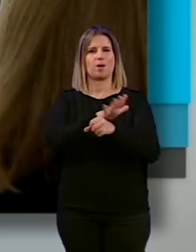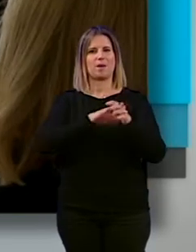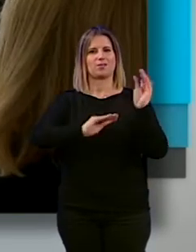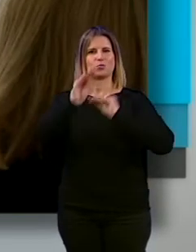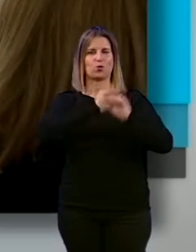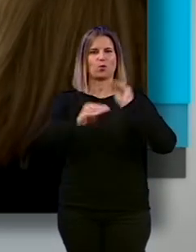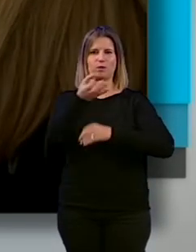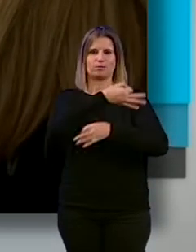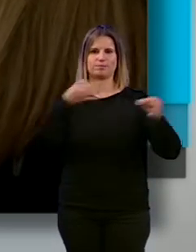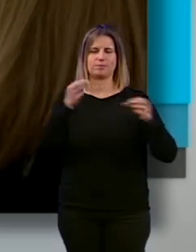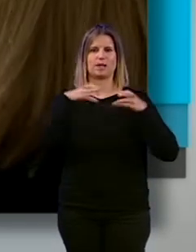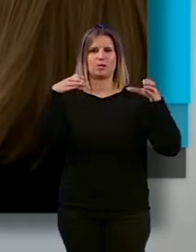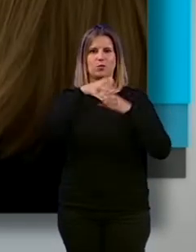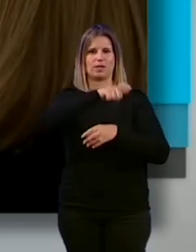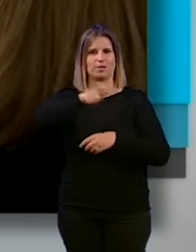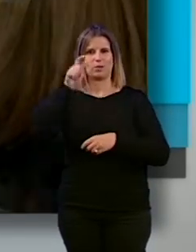y adecuada a la comunidad ucraniana.